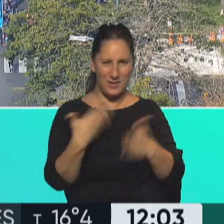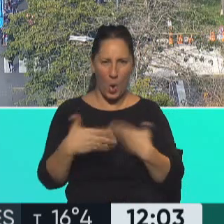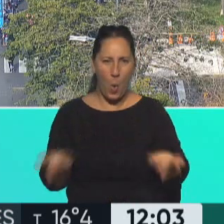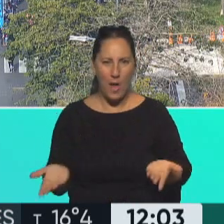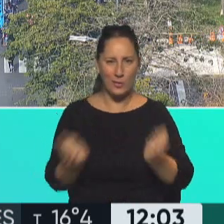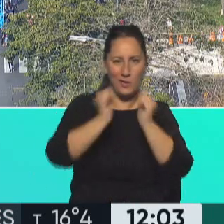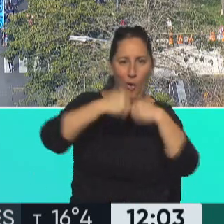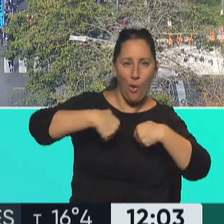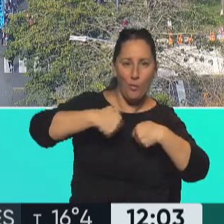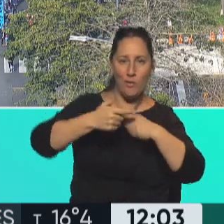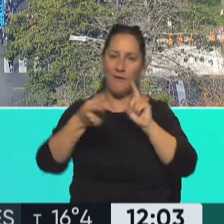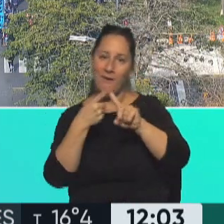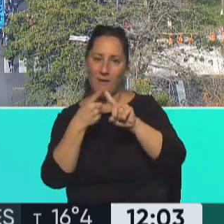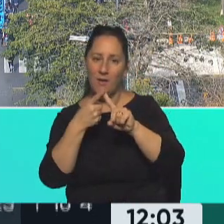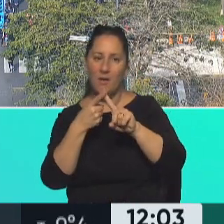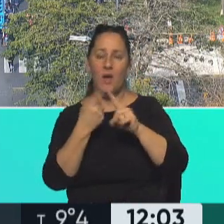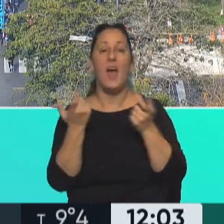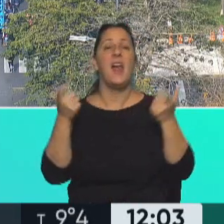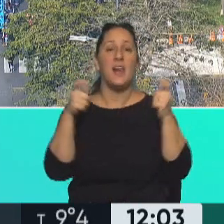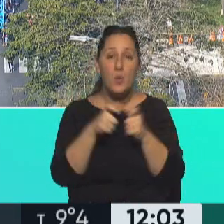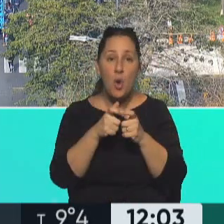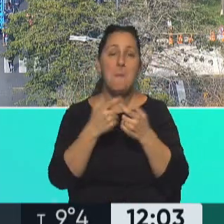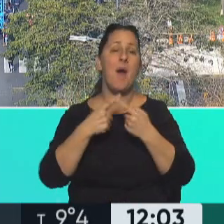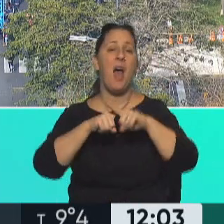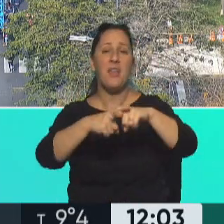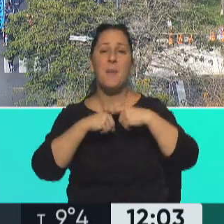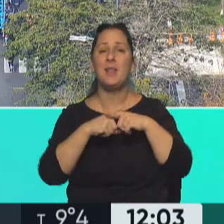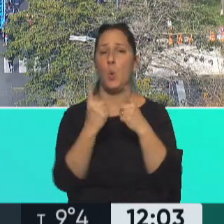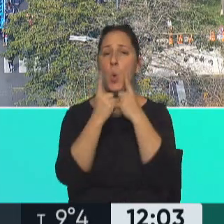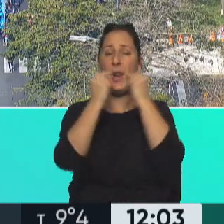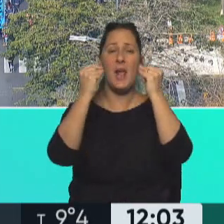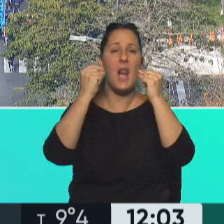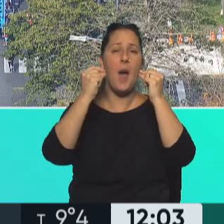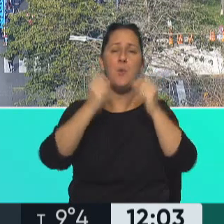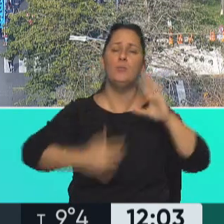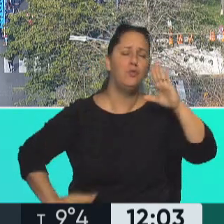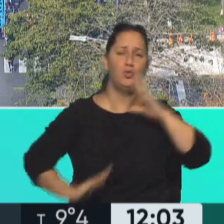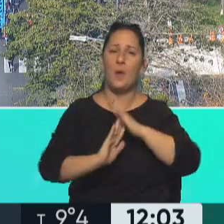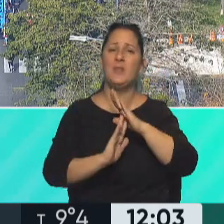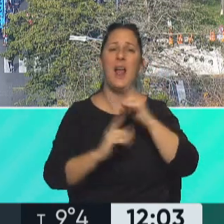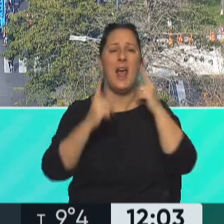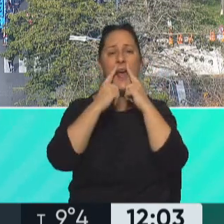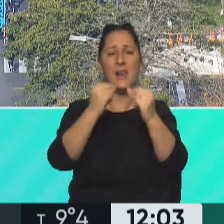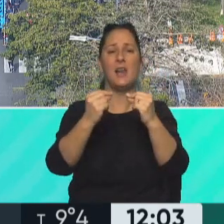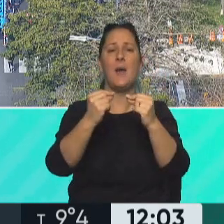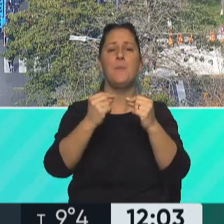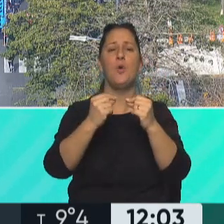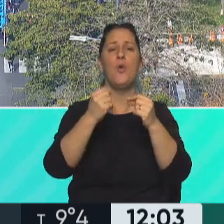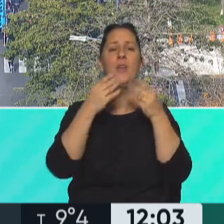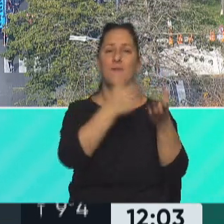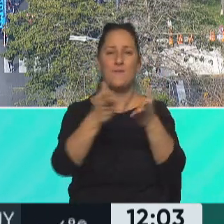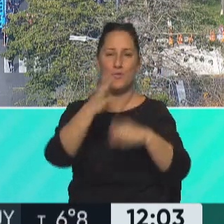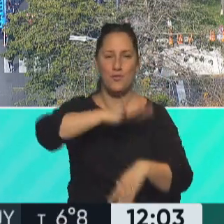se esconden cuando tendremos que tener una reunión para discutir un reclamo muy elemental que es el reclamo de la asistencia a los